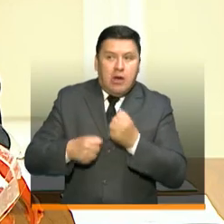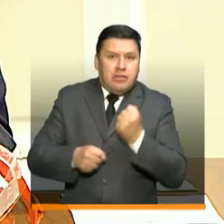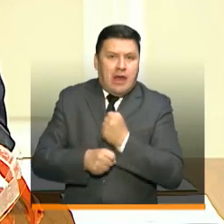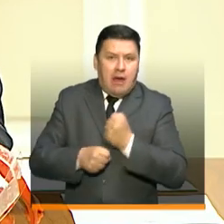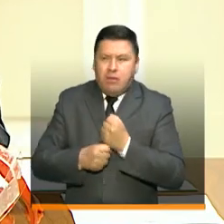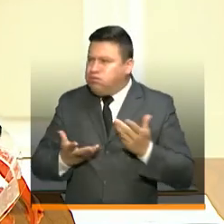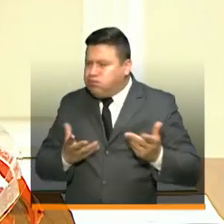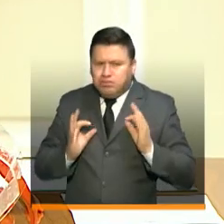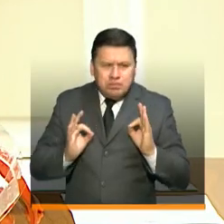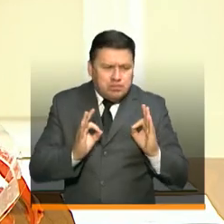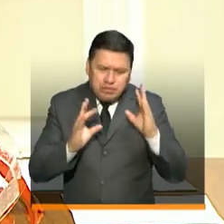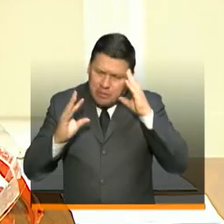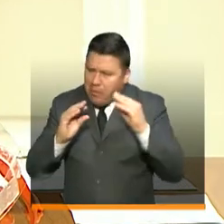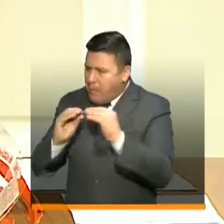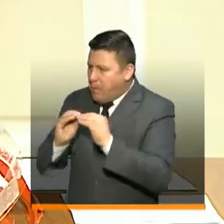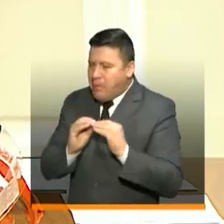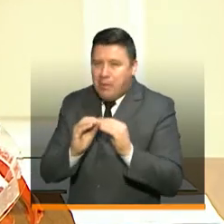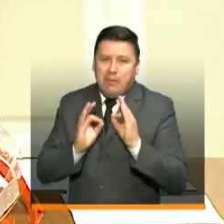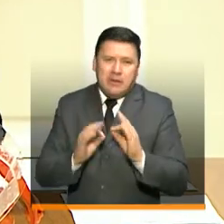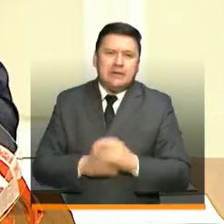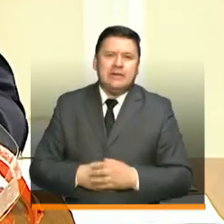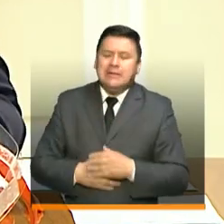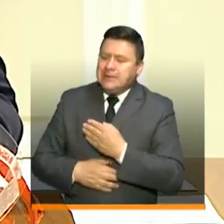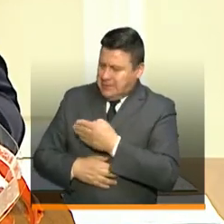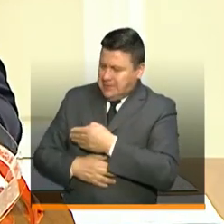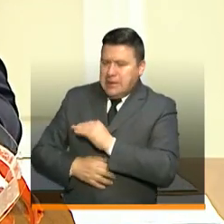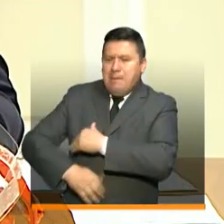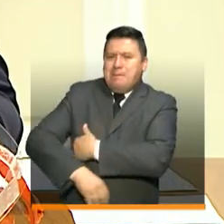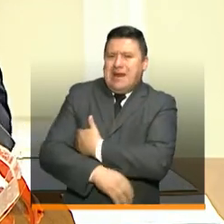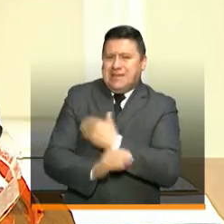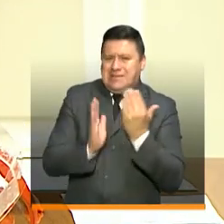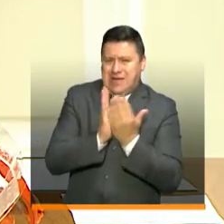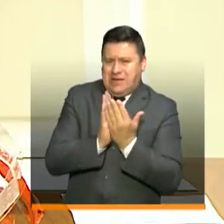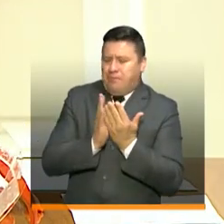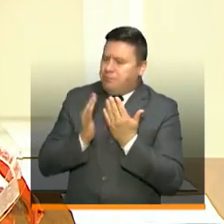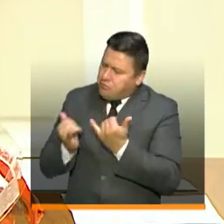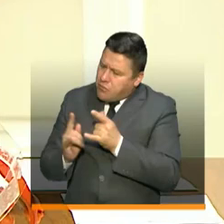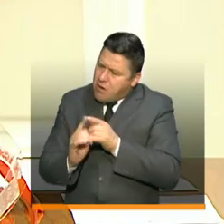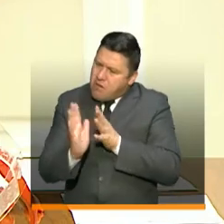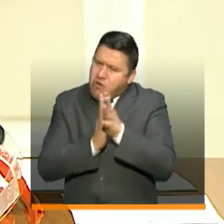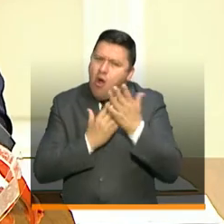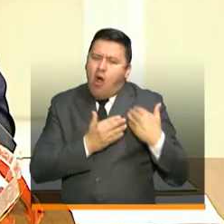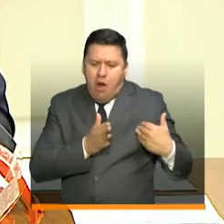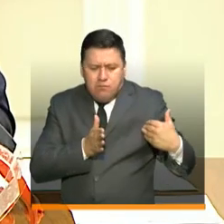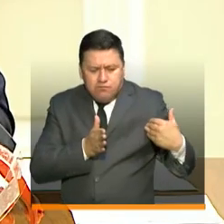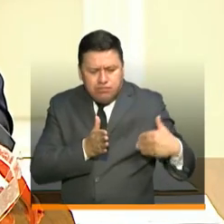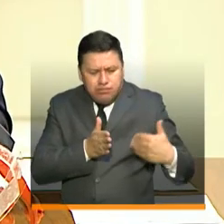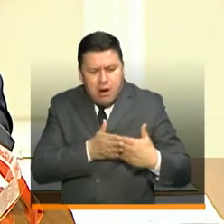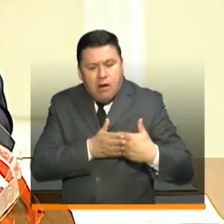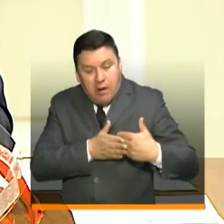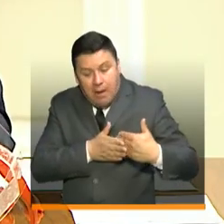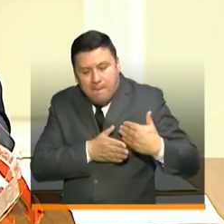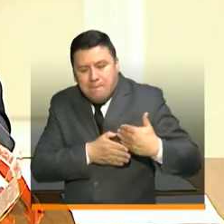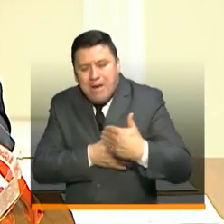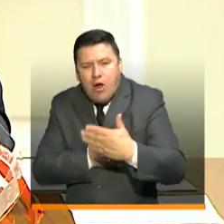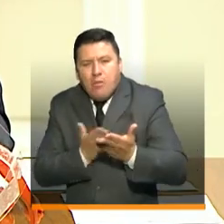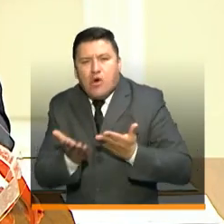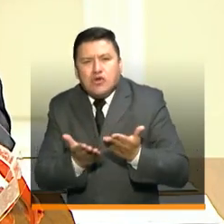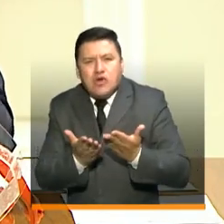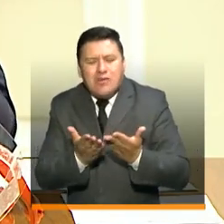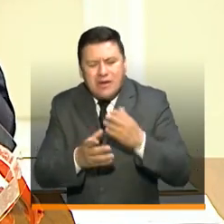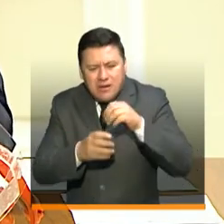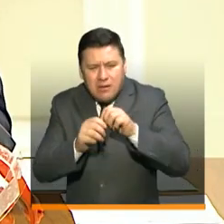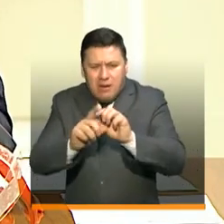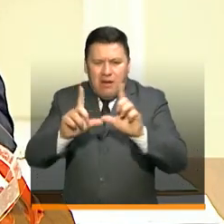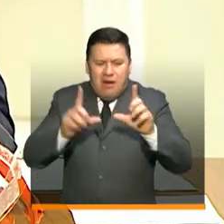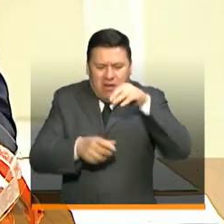Pero yo quisiera, ministra María Victoria, que hagamos una actualización de cómo va toda la provisión del servicio de educación en casa